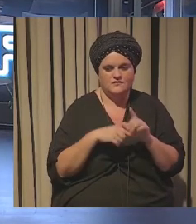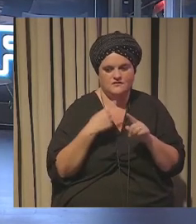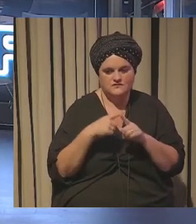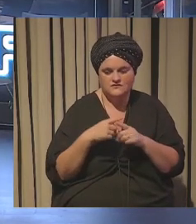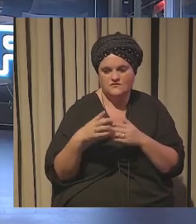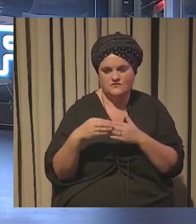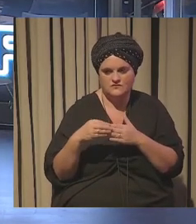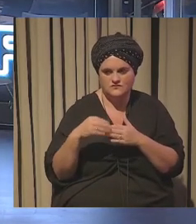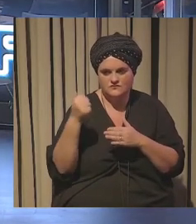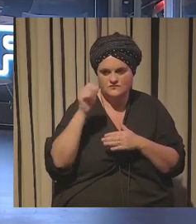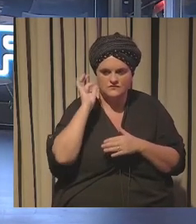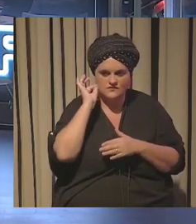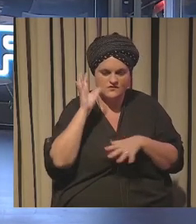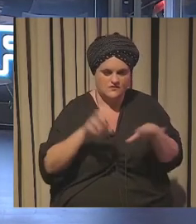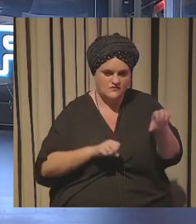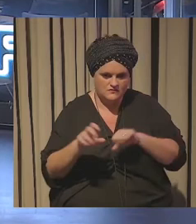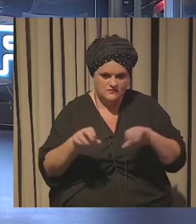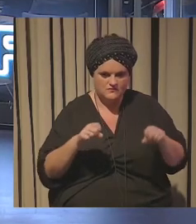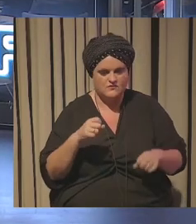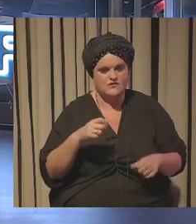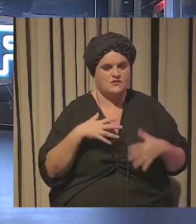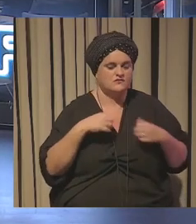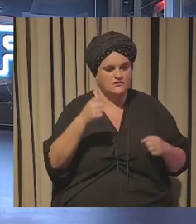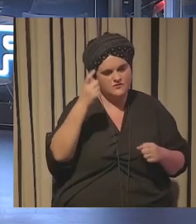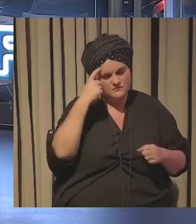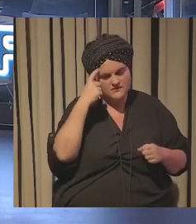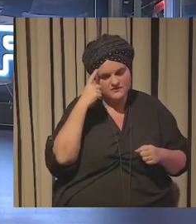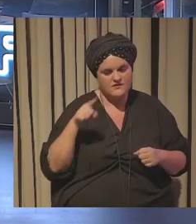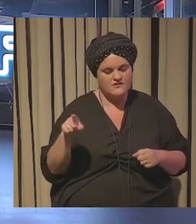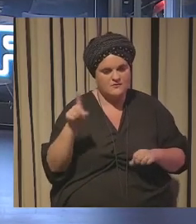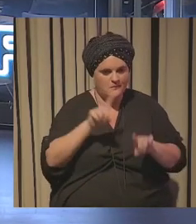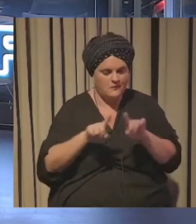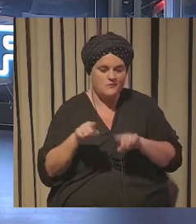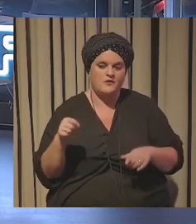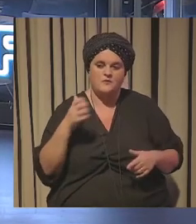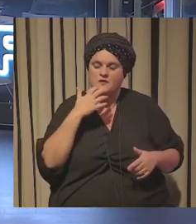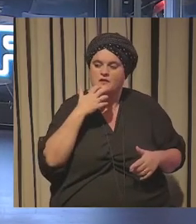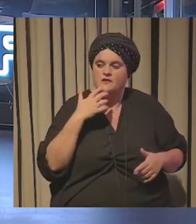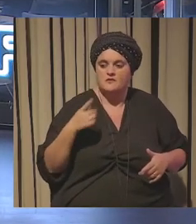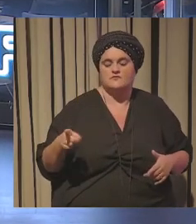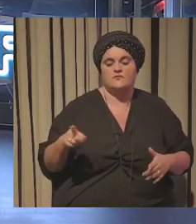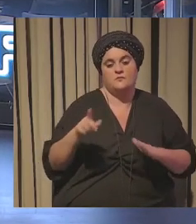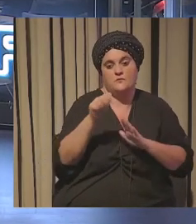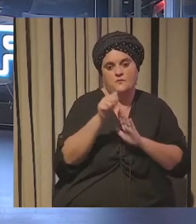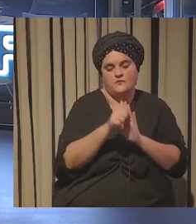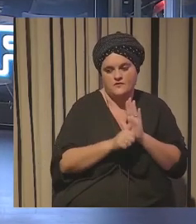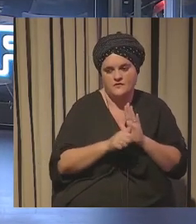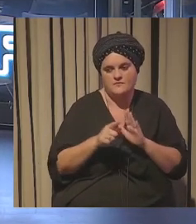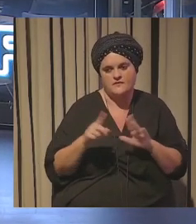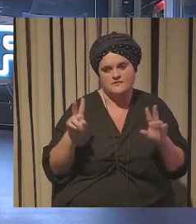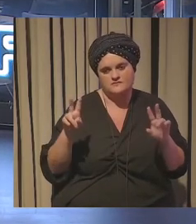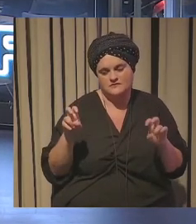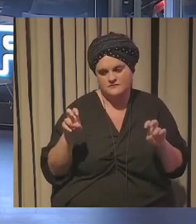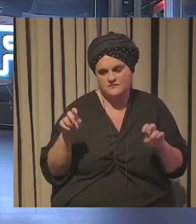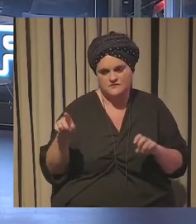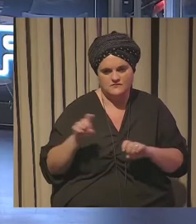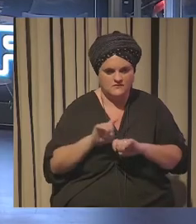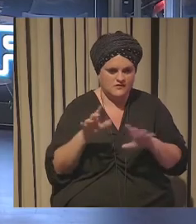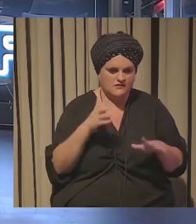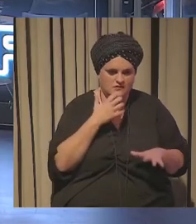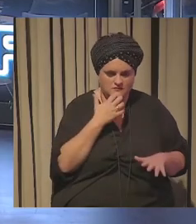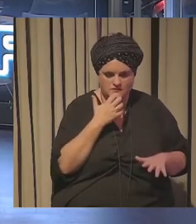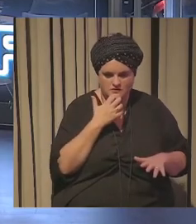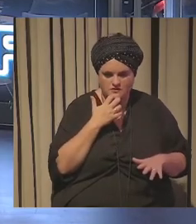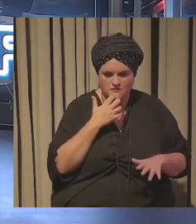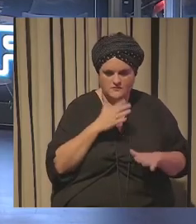consumidores que están preocupados por su salud mental y efectivamente dices bueno pues habrá que hacer un programa que tenga esa temática eso es un claro ejemplo de